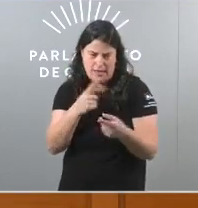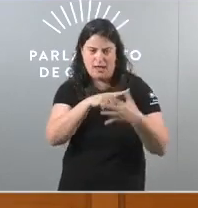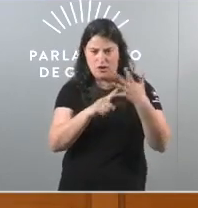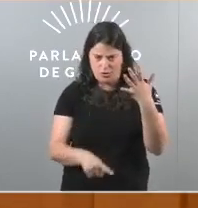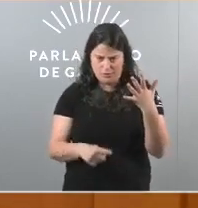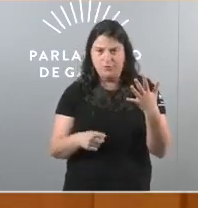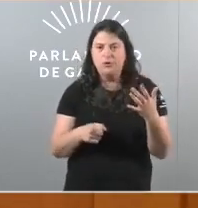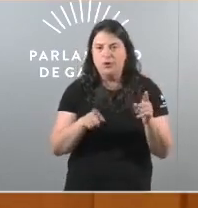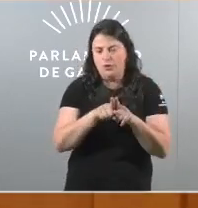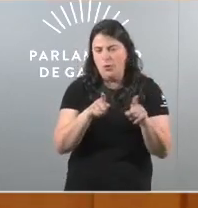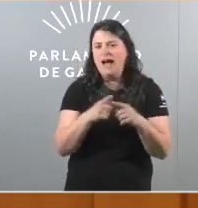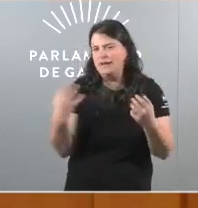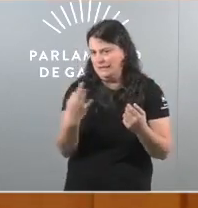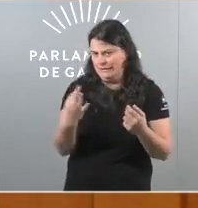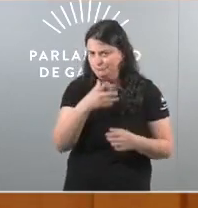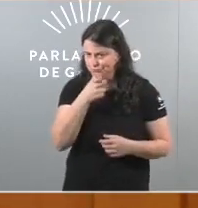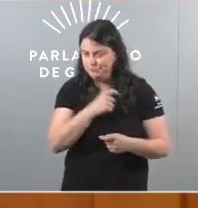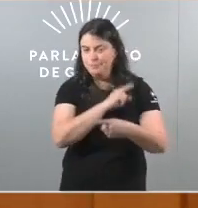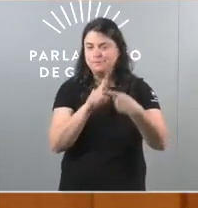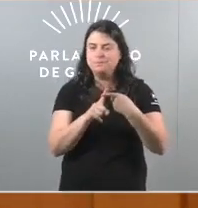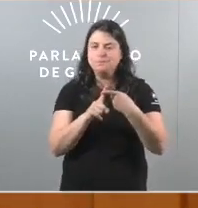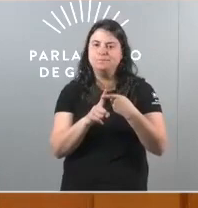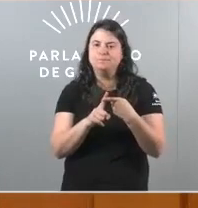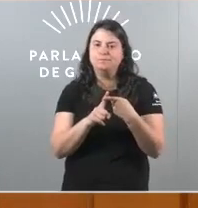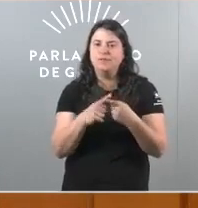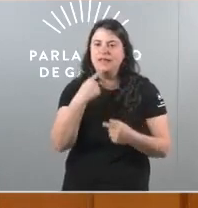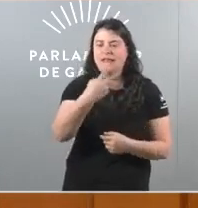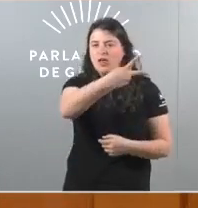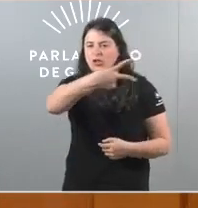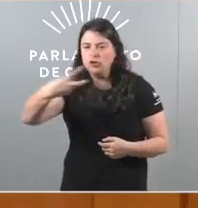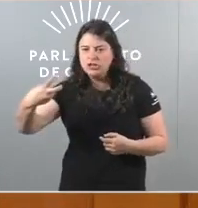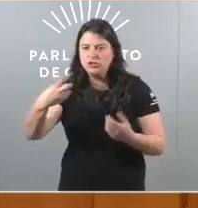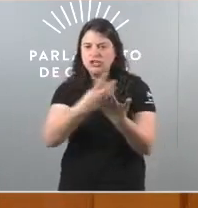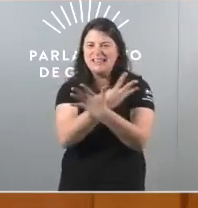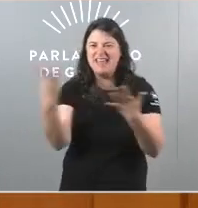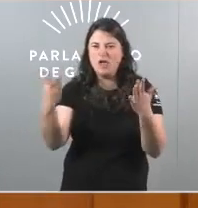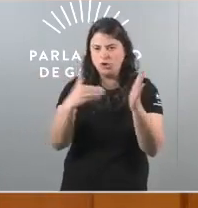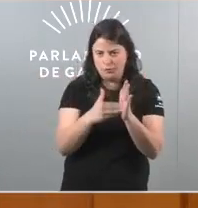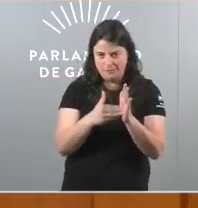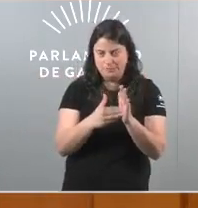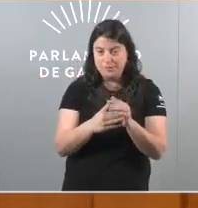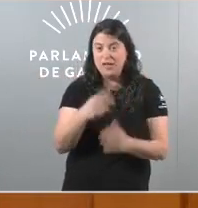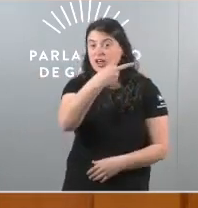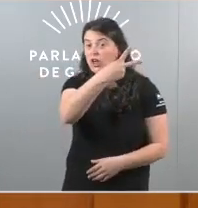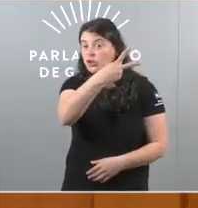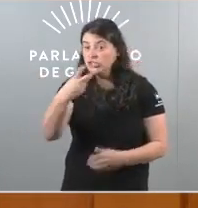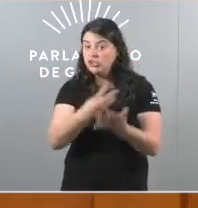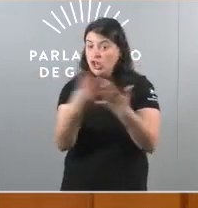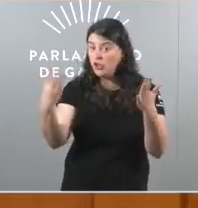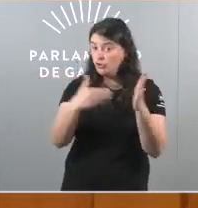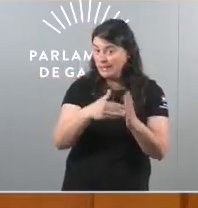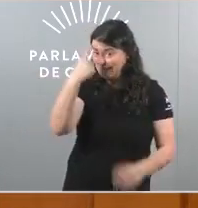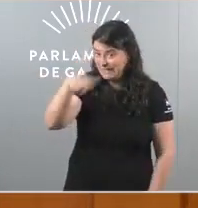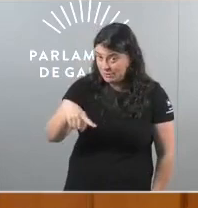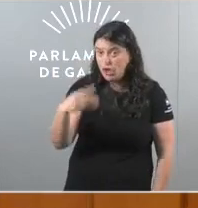deixan neste país. A primeira cifra 218.000 218.000 son os